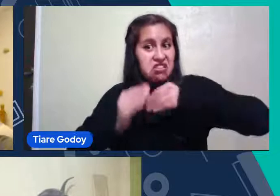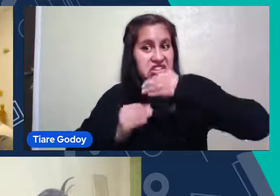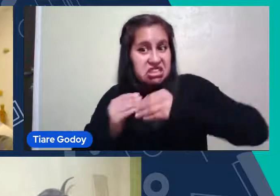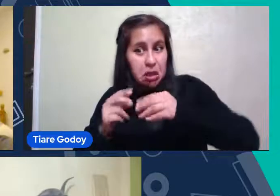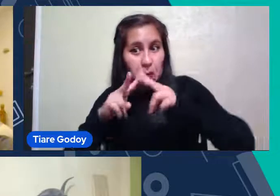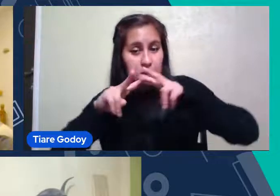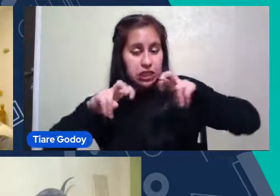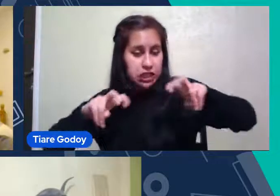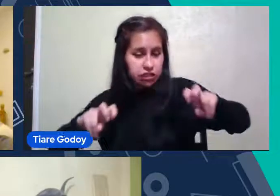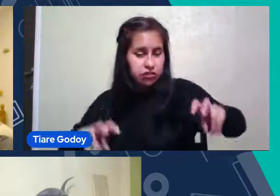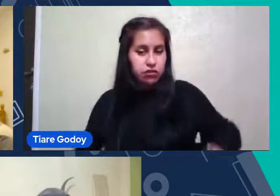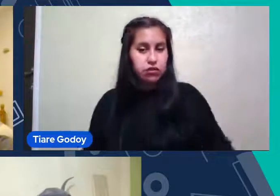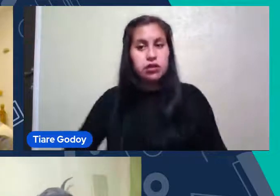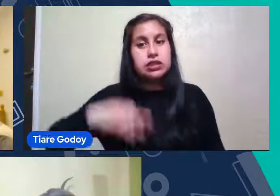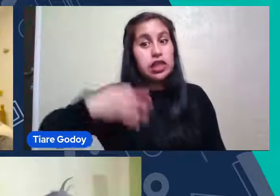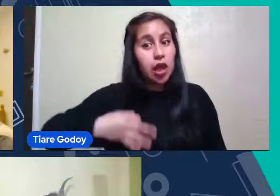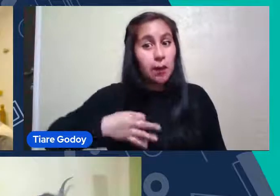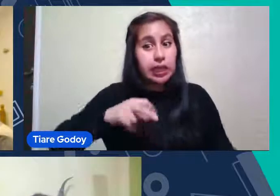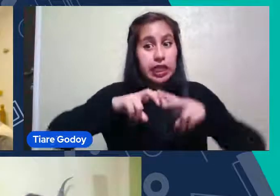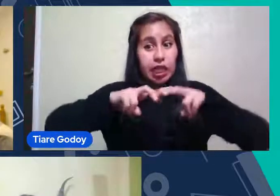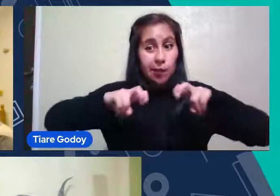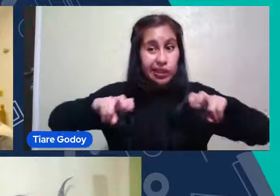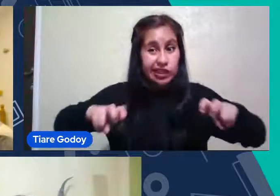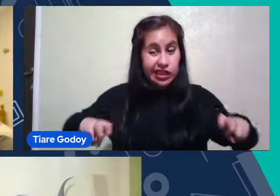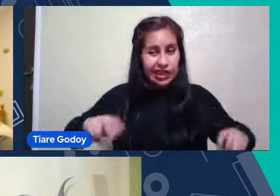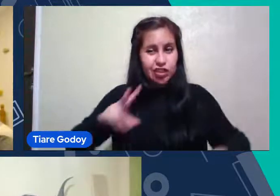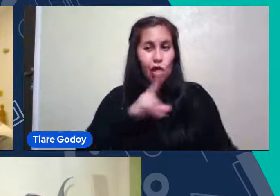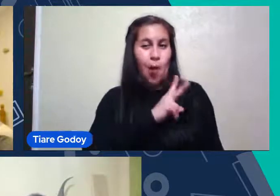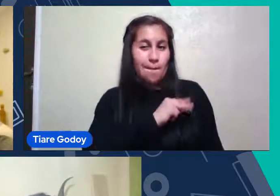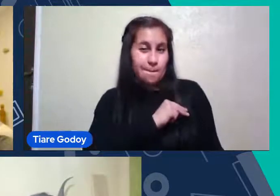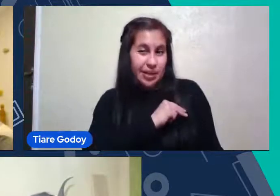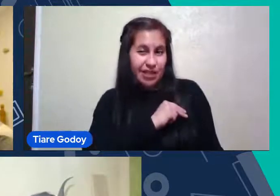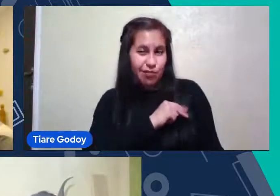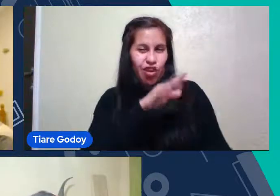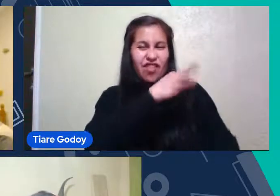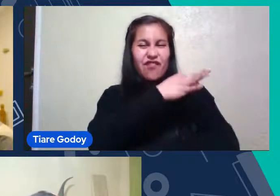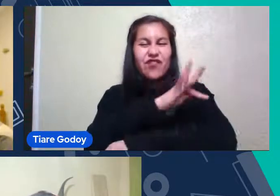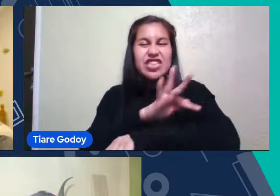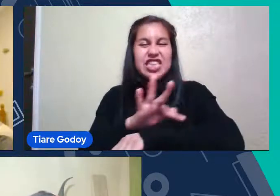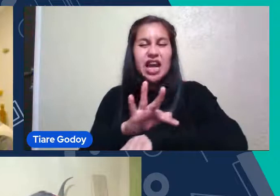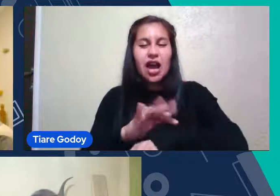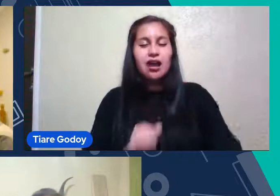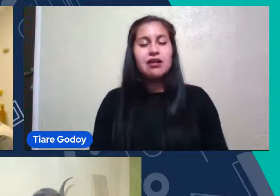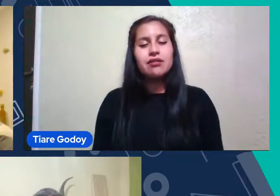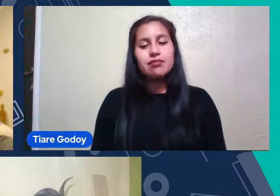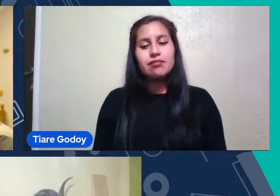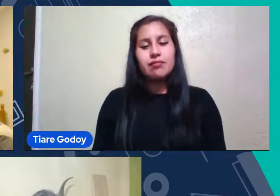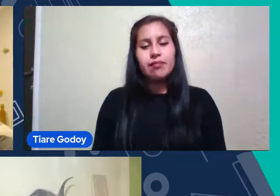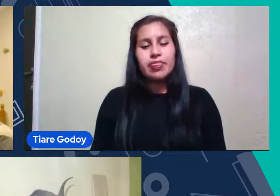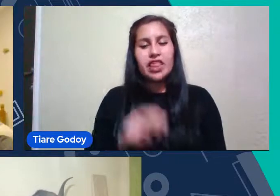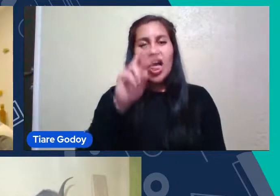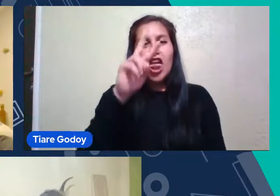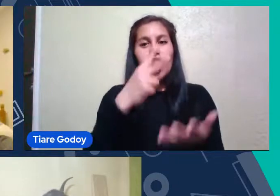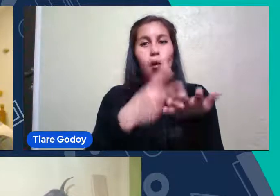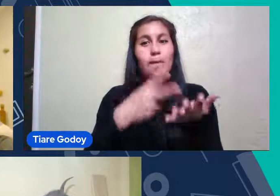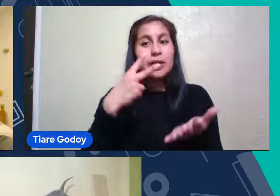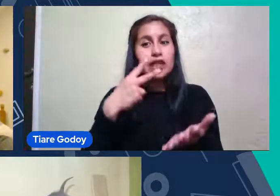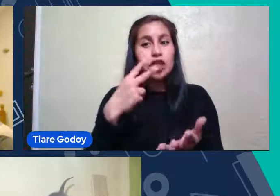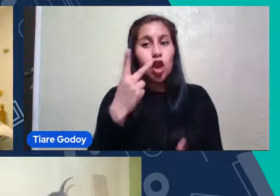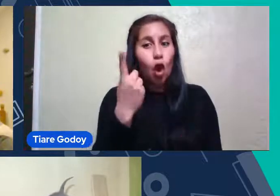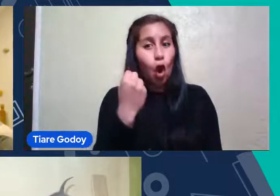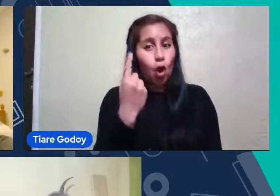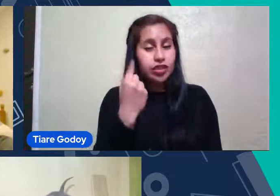Exactamente Las Investigaciones Del Premio Nobel De Física De ¿Cuándo Fue? De 2011 Que